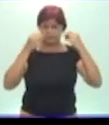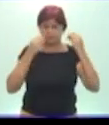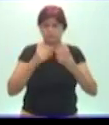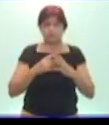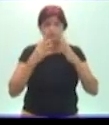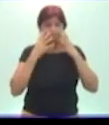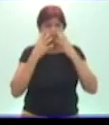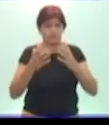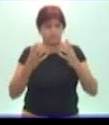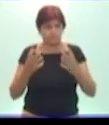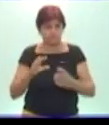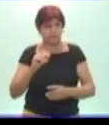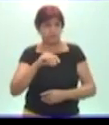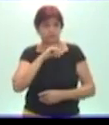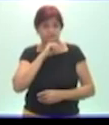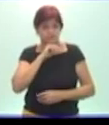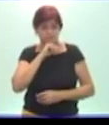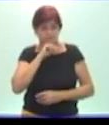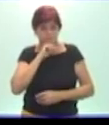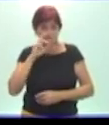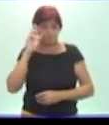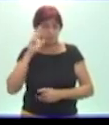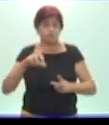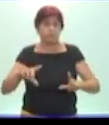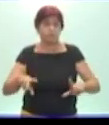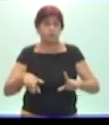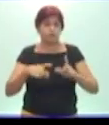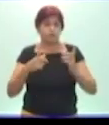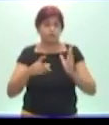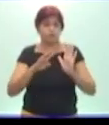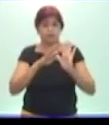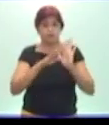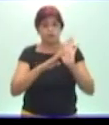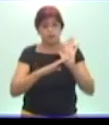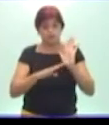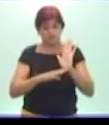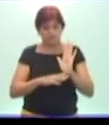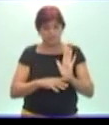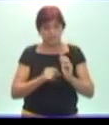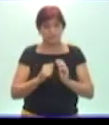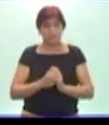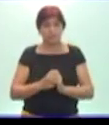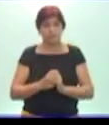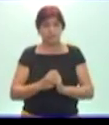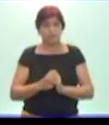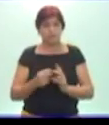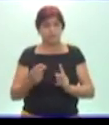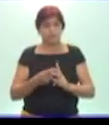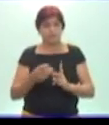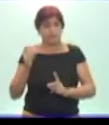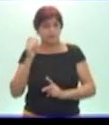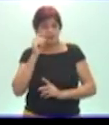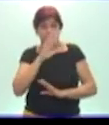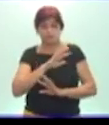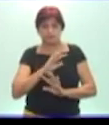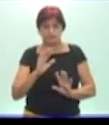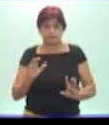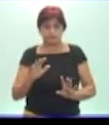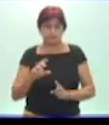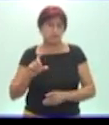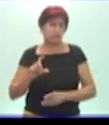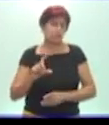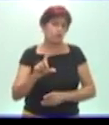como bien decía la mamá recuerden el cumplimiento de las medidas sanitarias y para concluir los invito al último